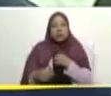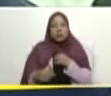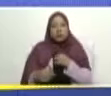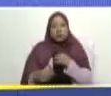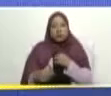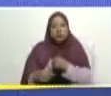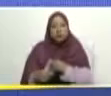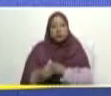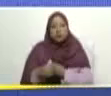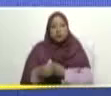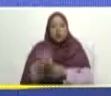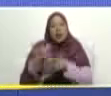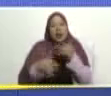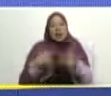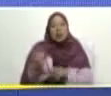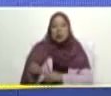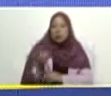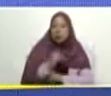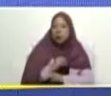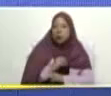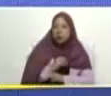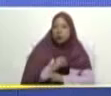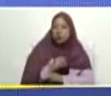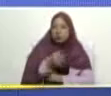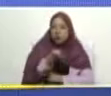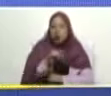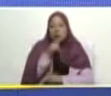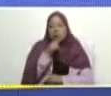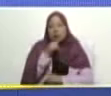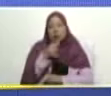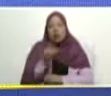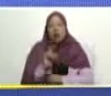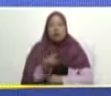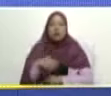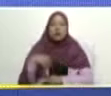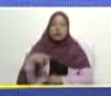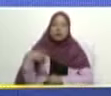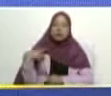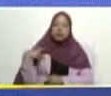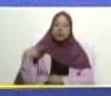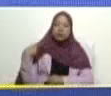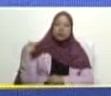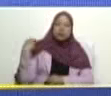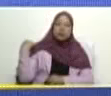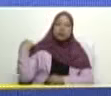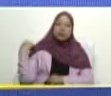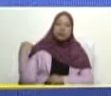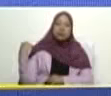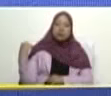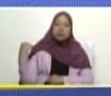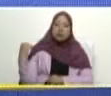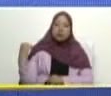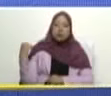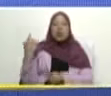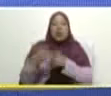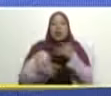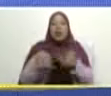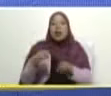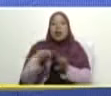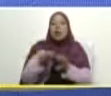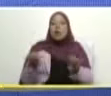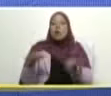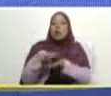haciendo más con lo que tenemos Yelice Santaella haciendo más